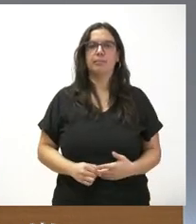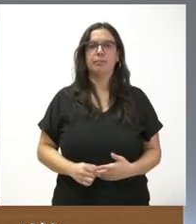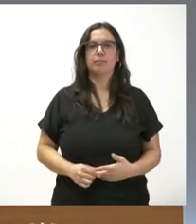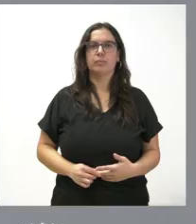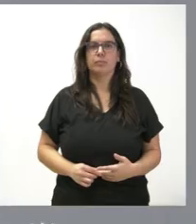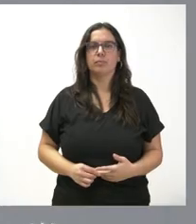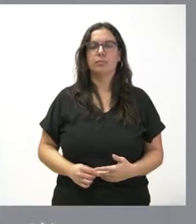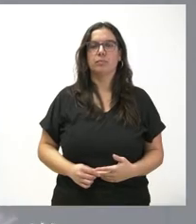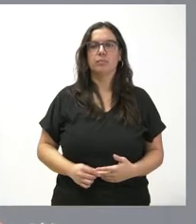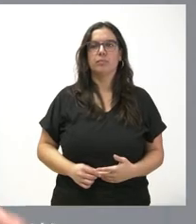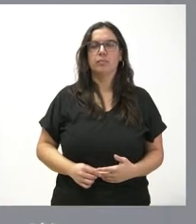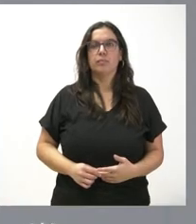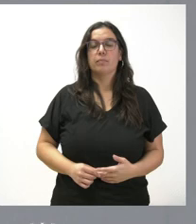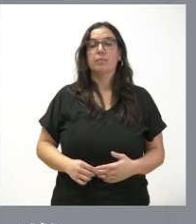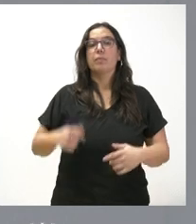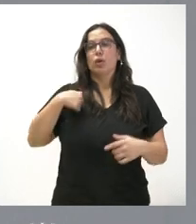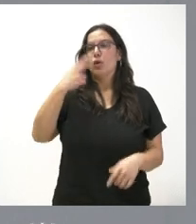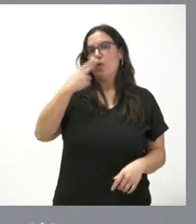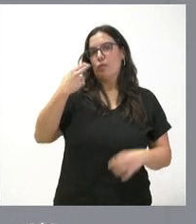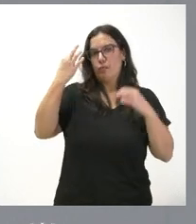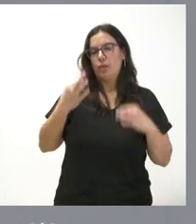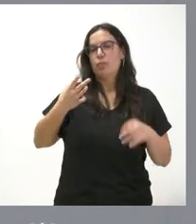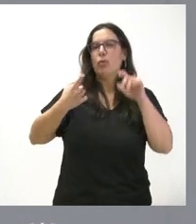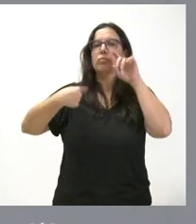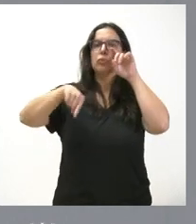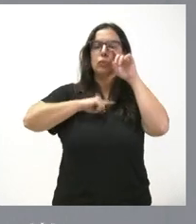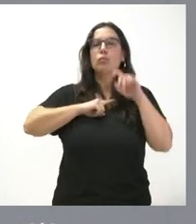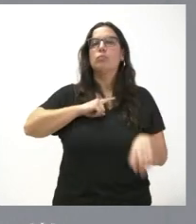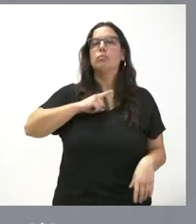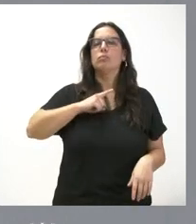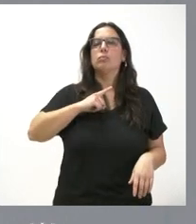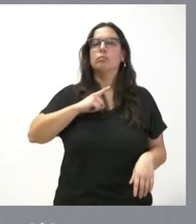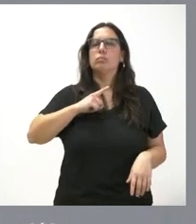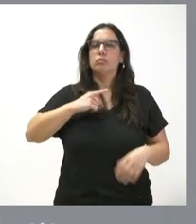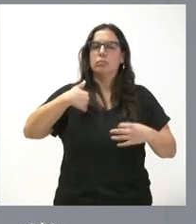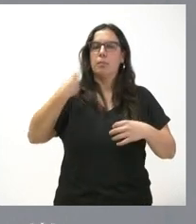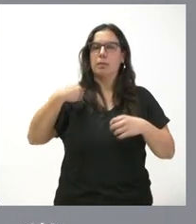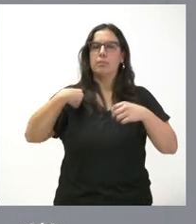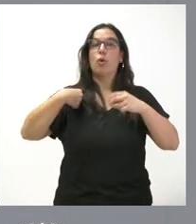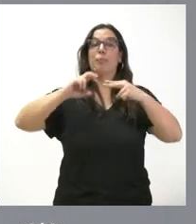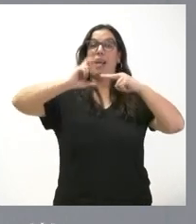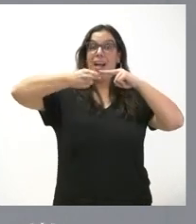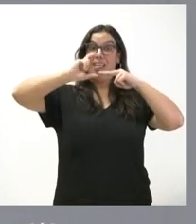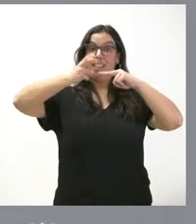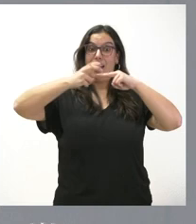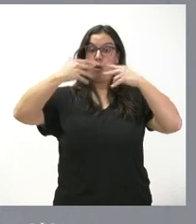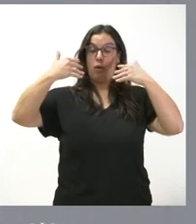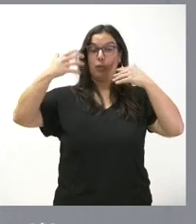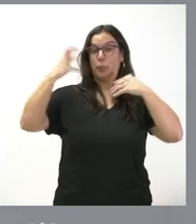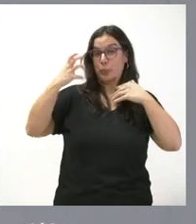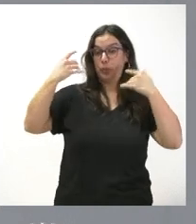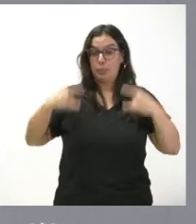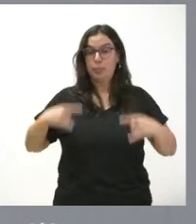si sobre este asunto le confirmo el compromiso de que los aceleradores lineales lleguen a todas las provincias de Castilla y León más el Bierzo